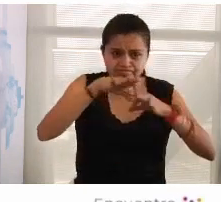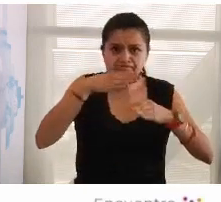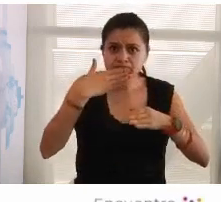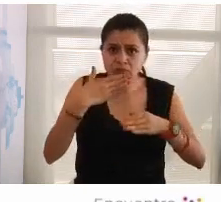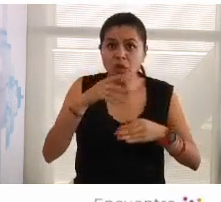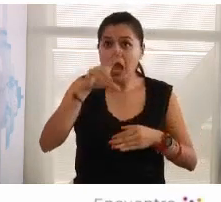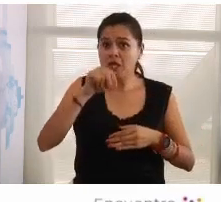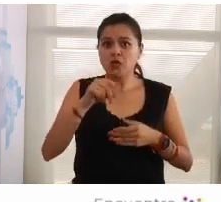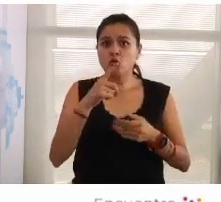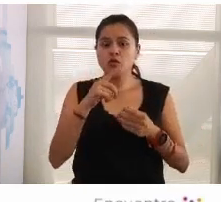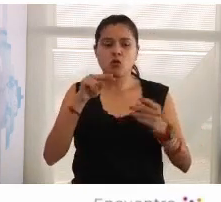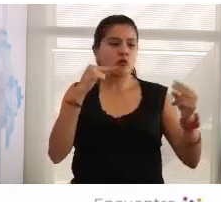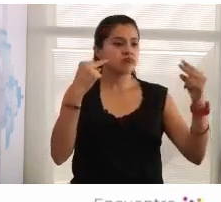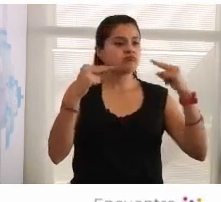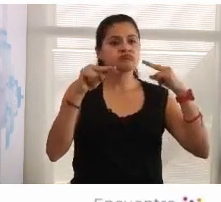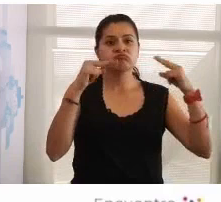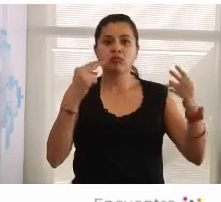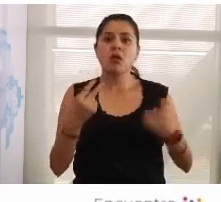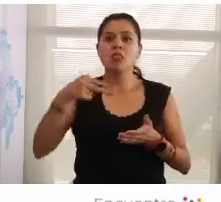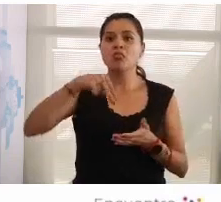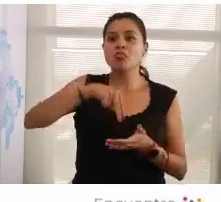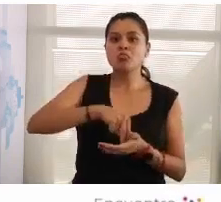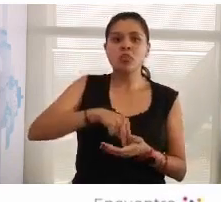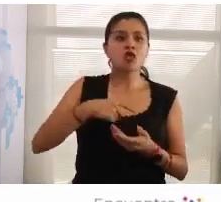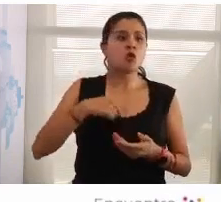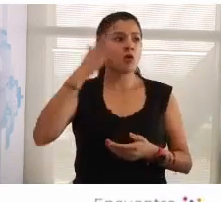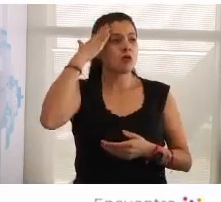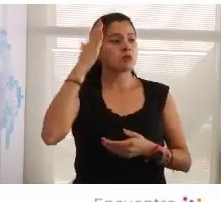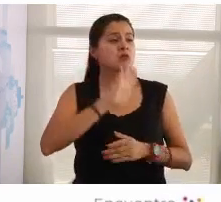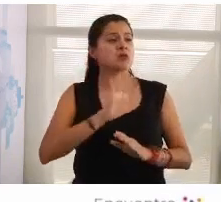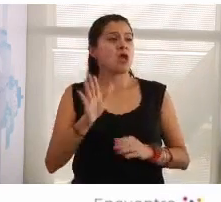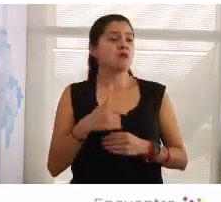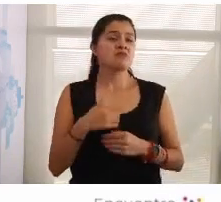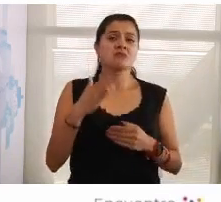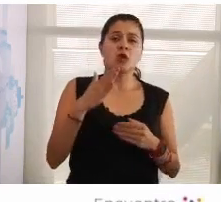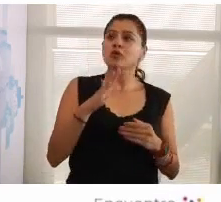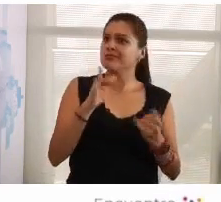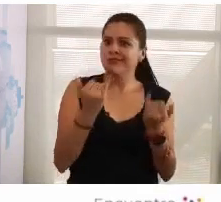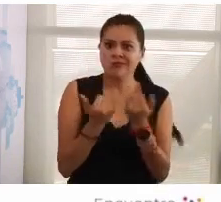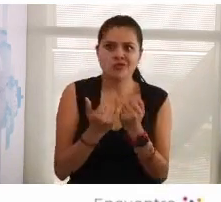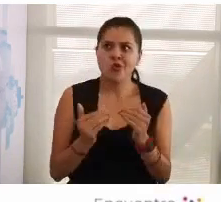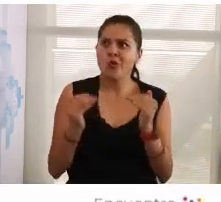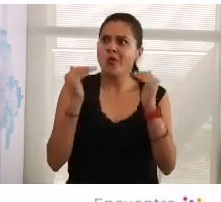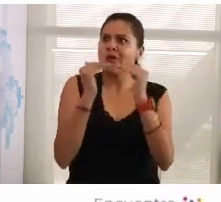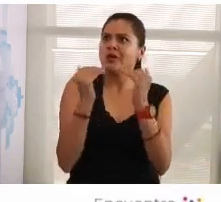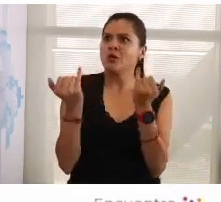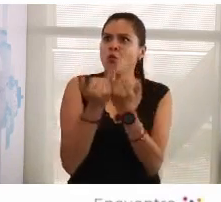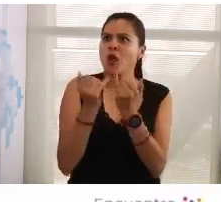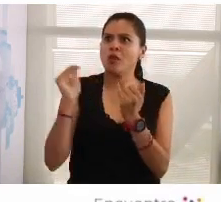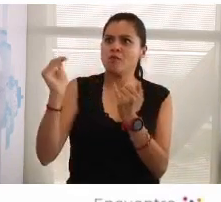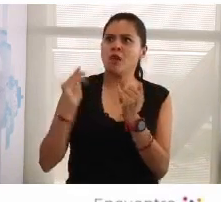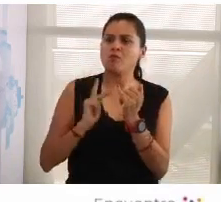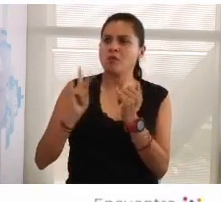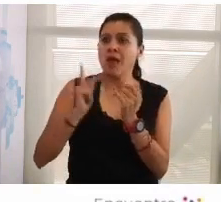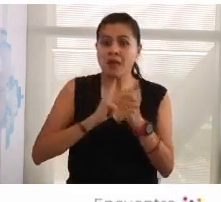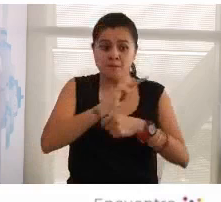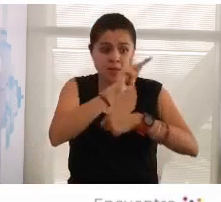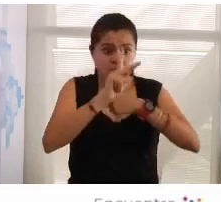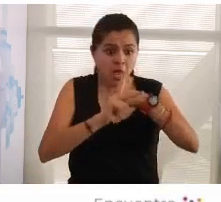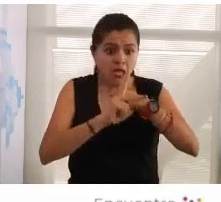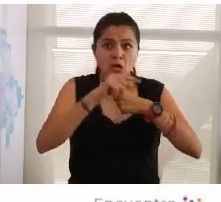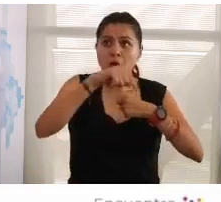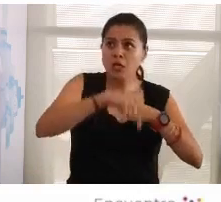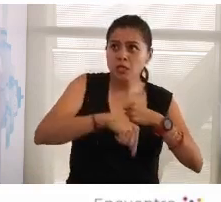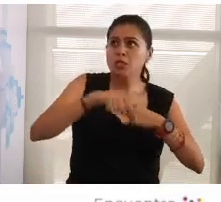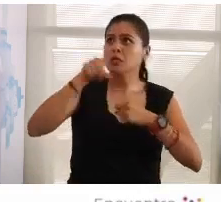obligó aquí todo el mundo se puede parar aquí de la silla y decir ¿sabes qué? me voy a vender en mi país se dice empanadas